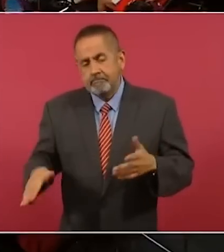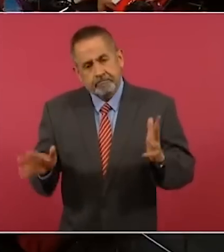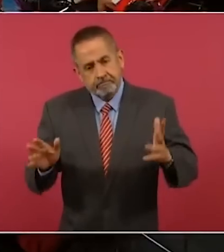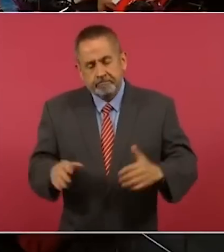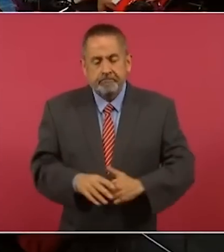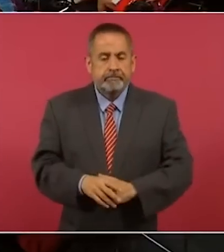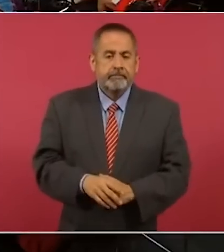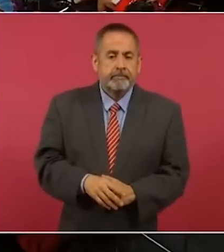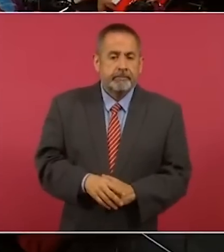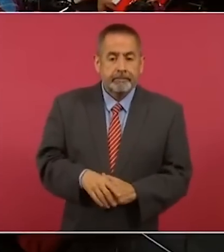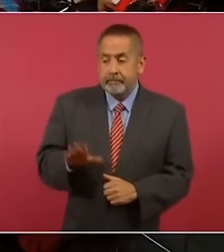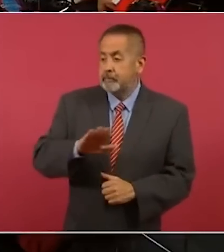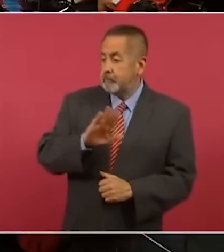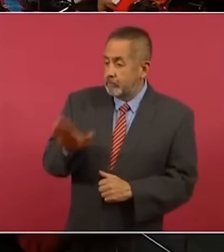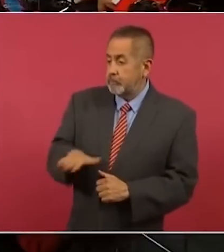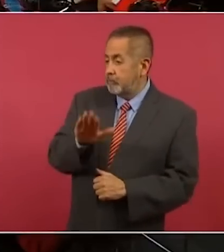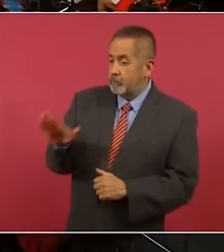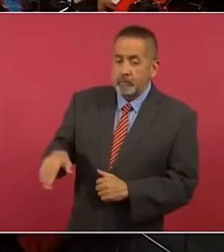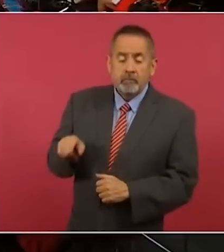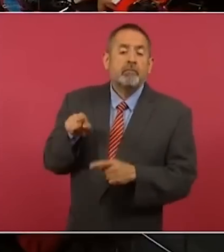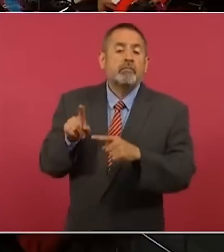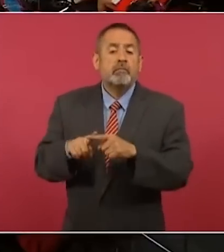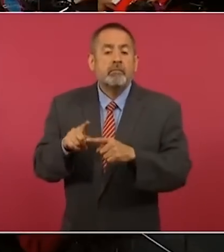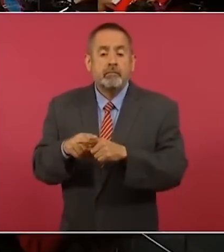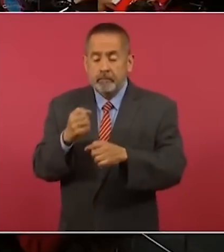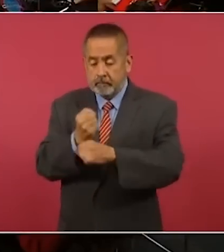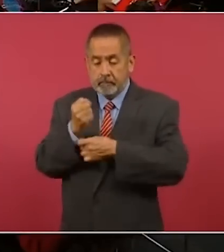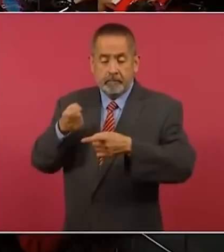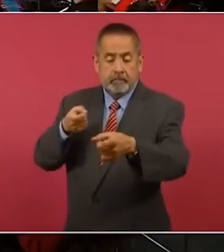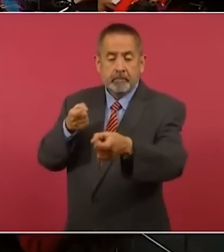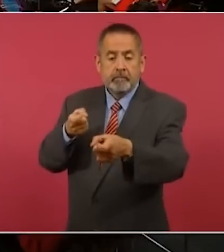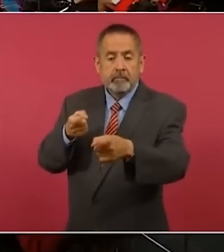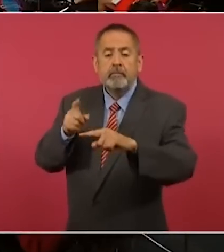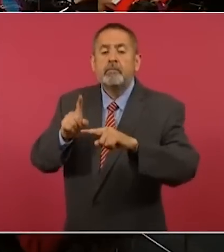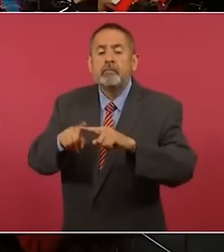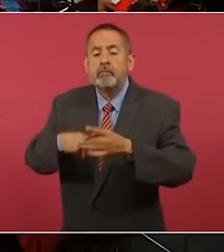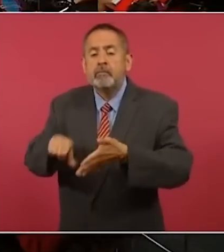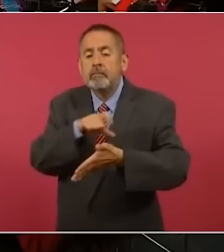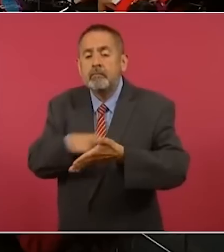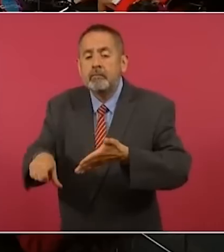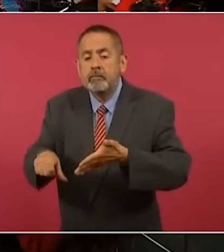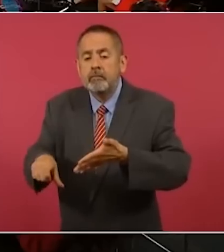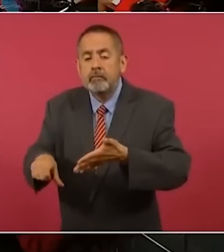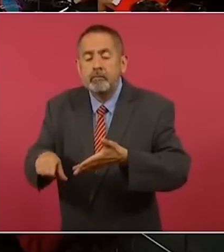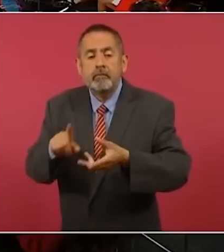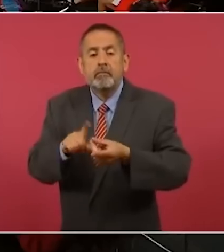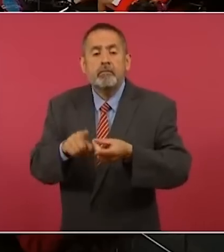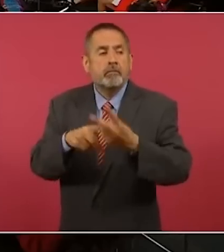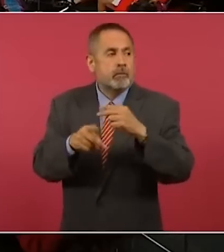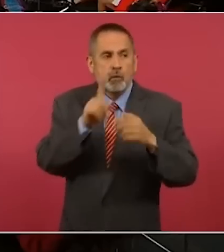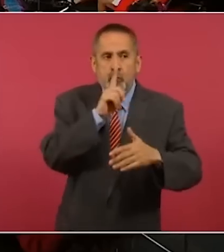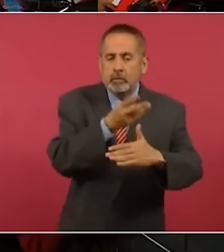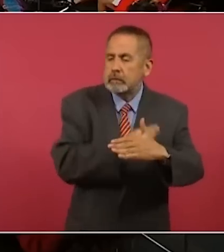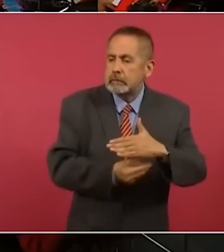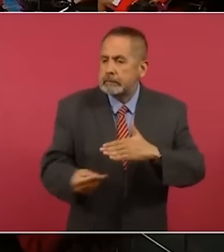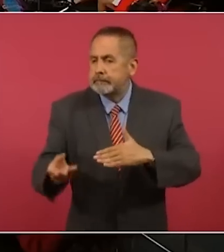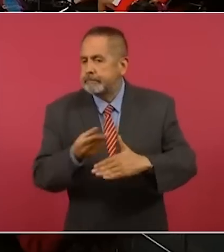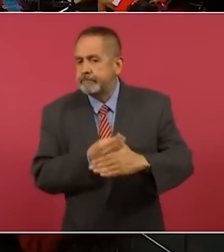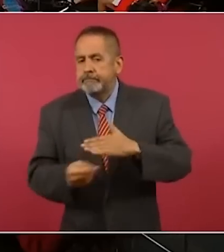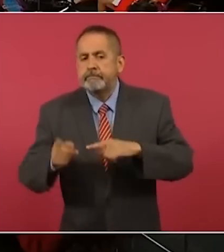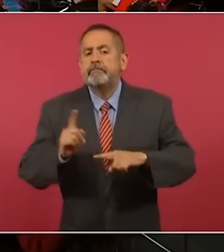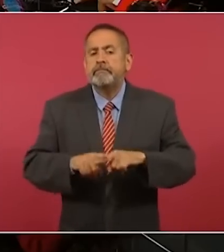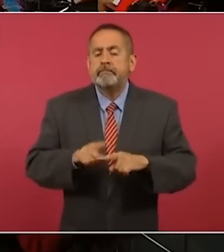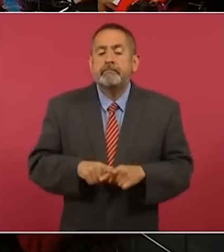esas vidas se han perdido por armas compradas o que son parte del tráfico ilícito de armas hacia México,